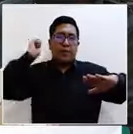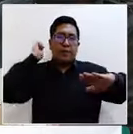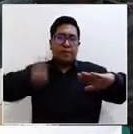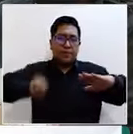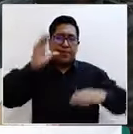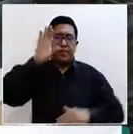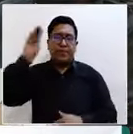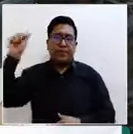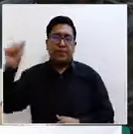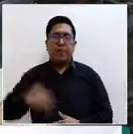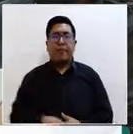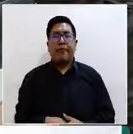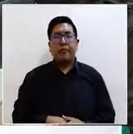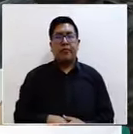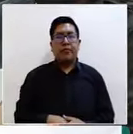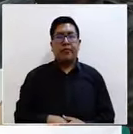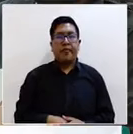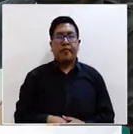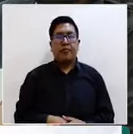favor.